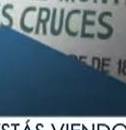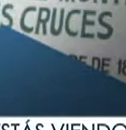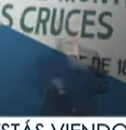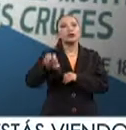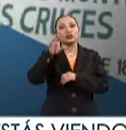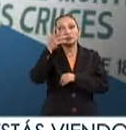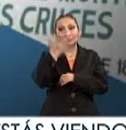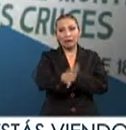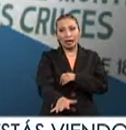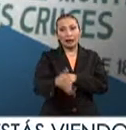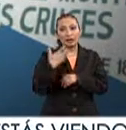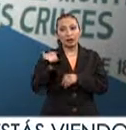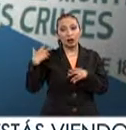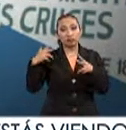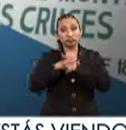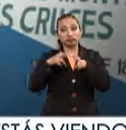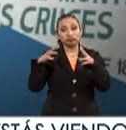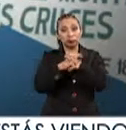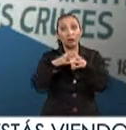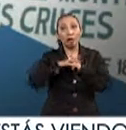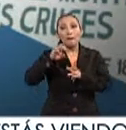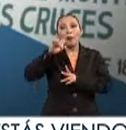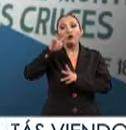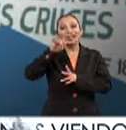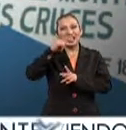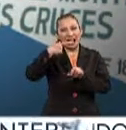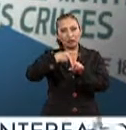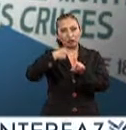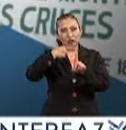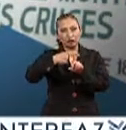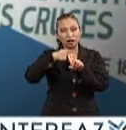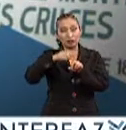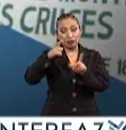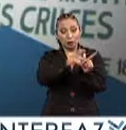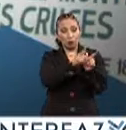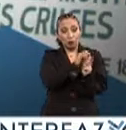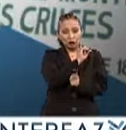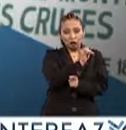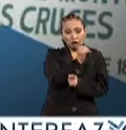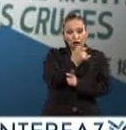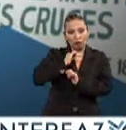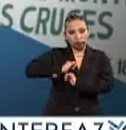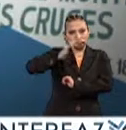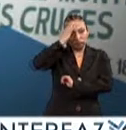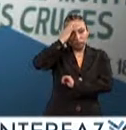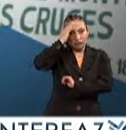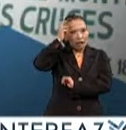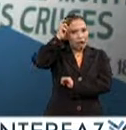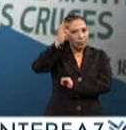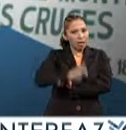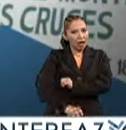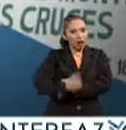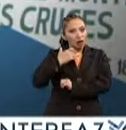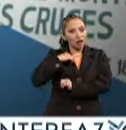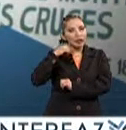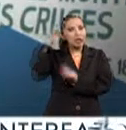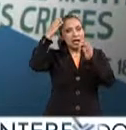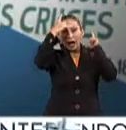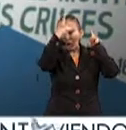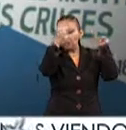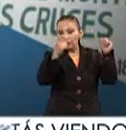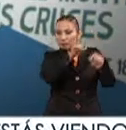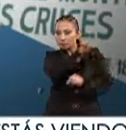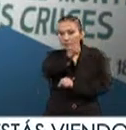En 1810, sucede la Batalla del Monte de las Cruces. Los insurgentes comandados por Miguel Hidalgo e Ignacio Allende